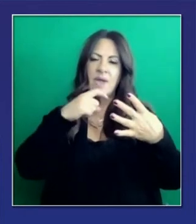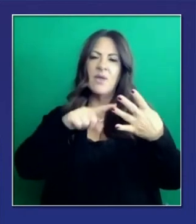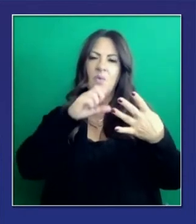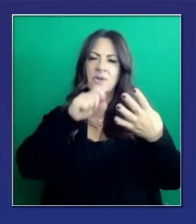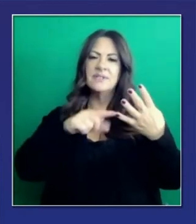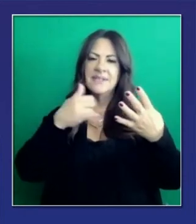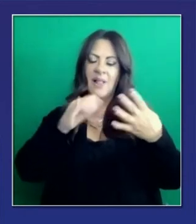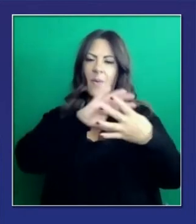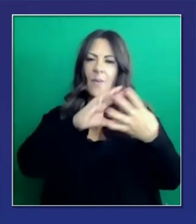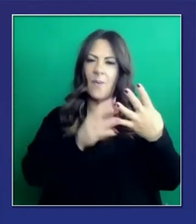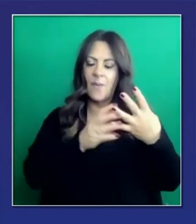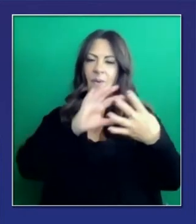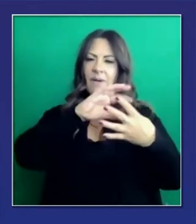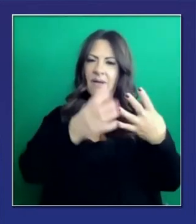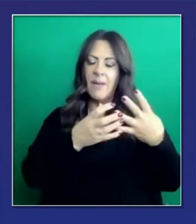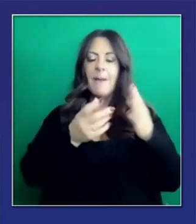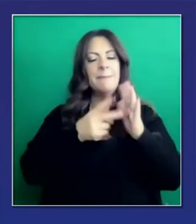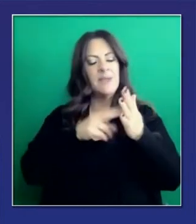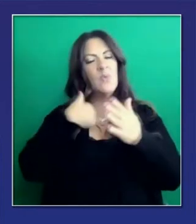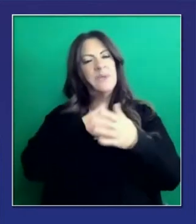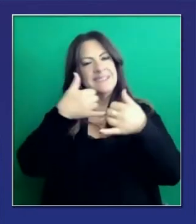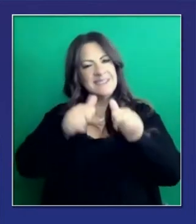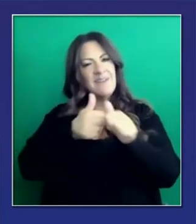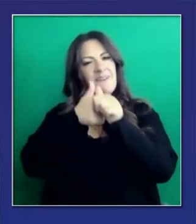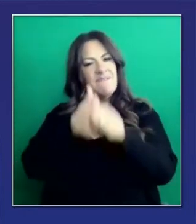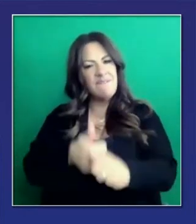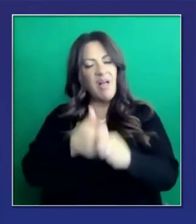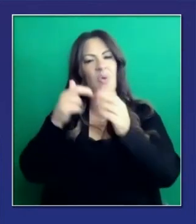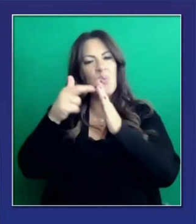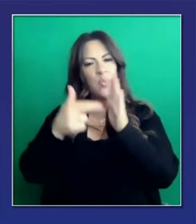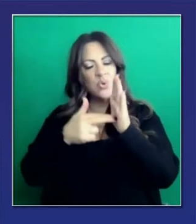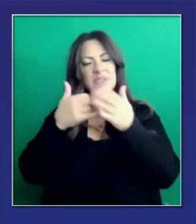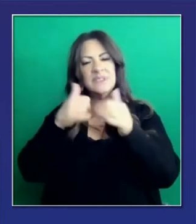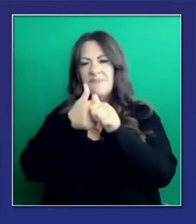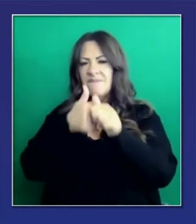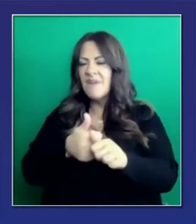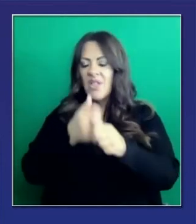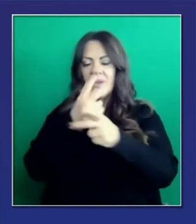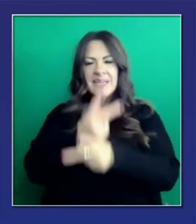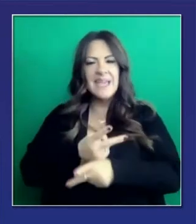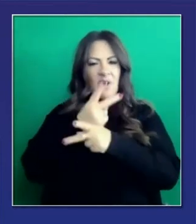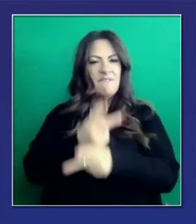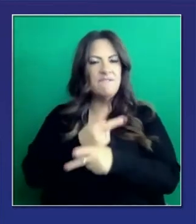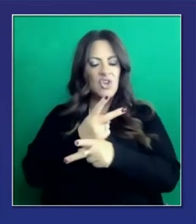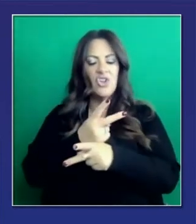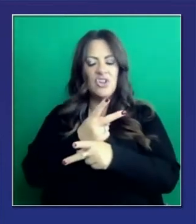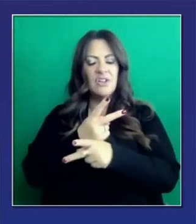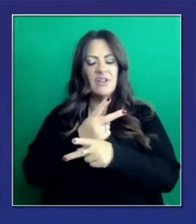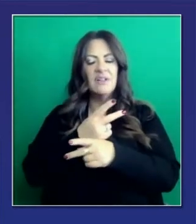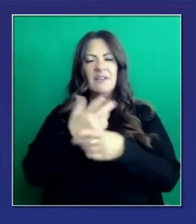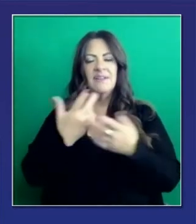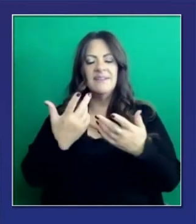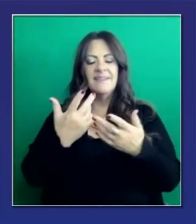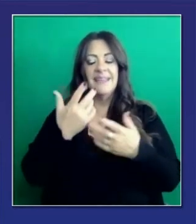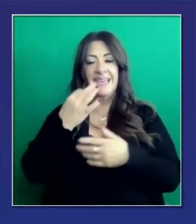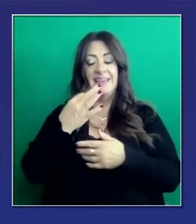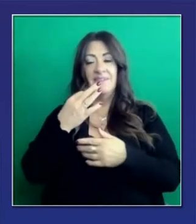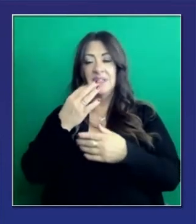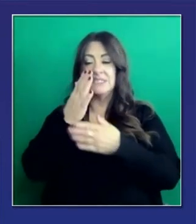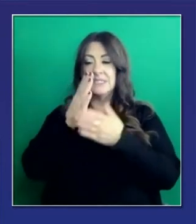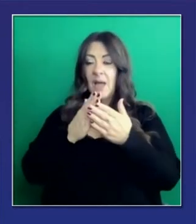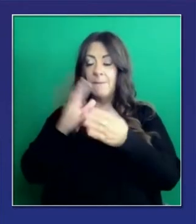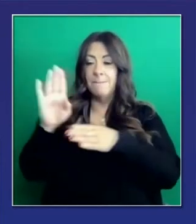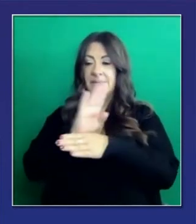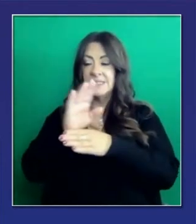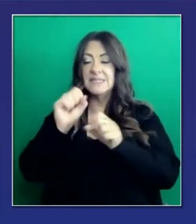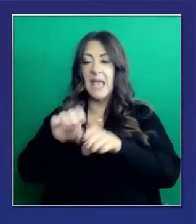modificación de actividades, de comportamiento. Todo eso es algo que no solamente tiene que ver con quién está comiendo fuera